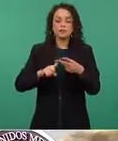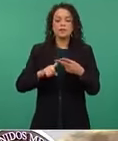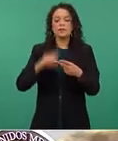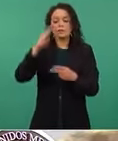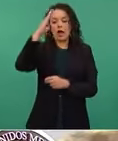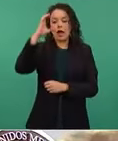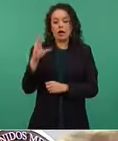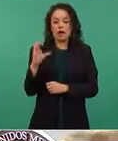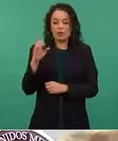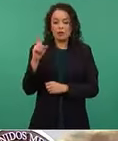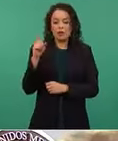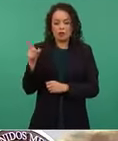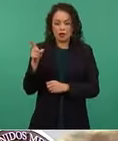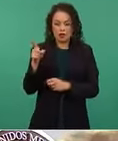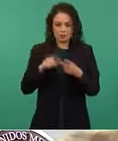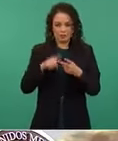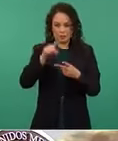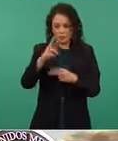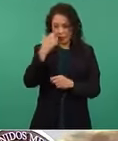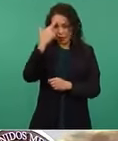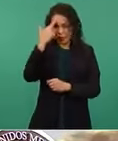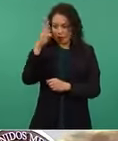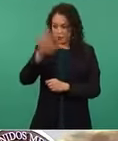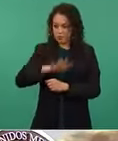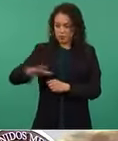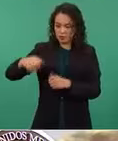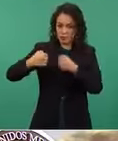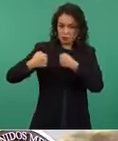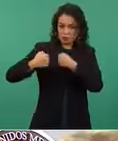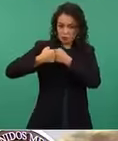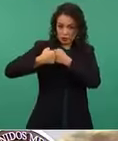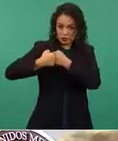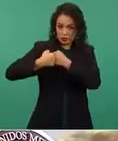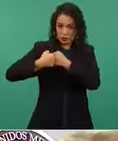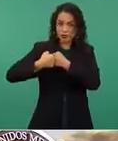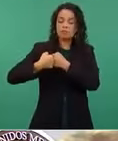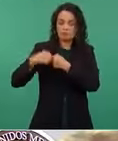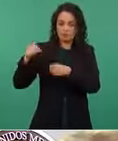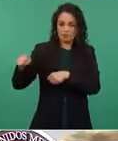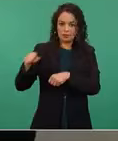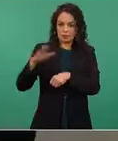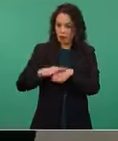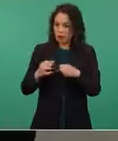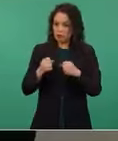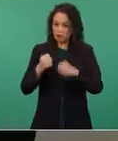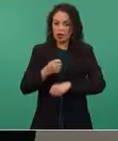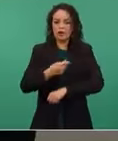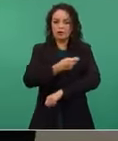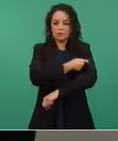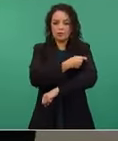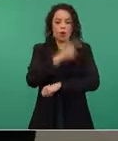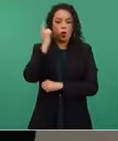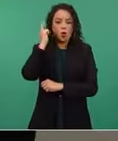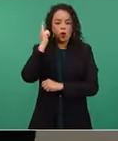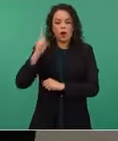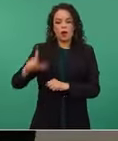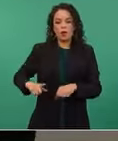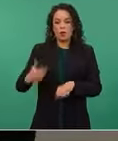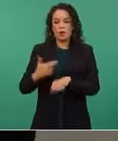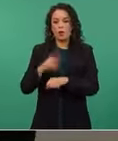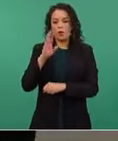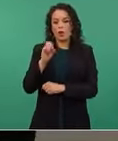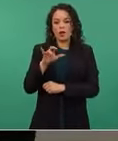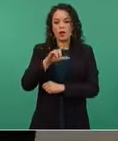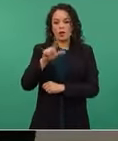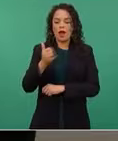especial, recordarán, en la zona fronteriza. Y esperemos que el gobernador Onilla también pueda acompañarnos en